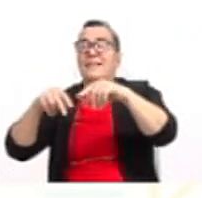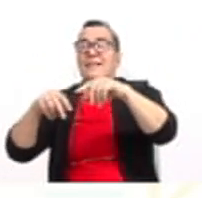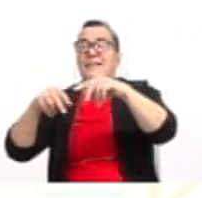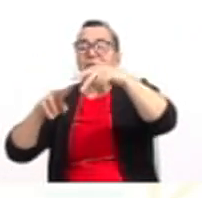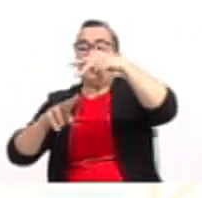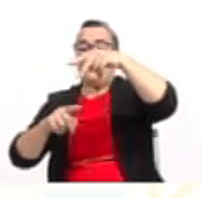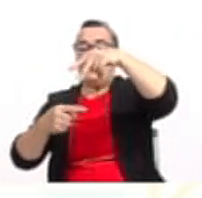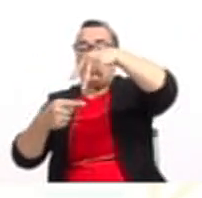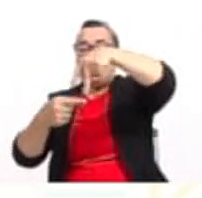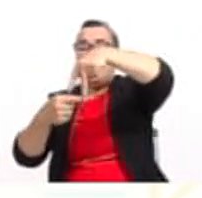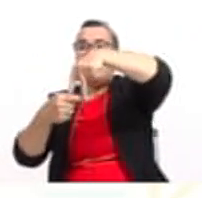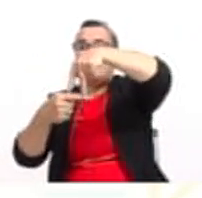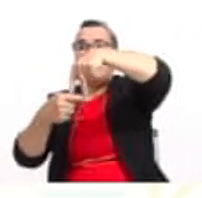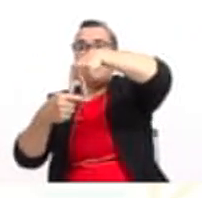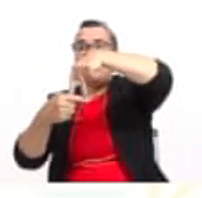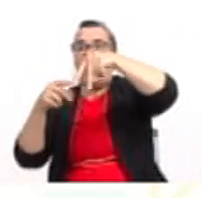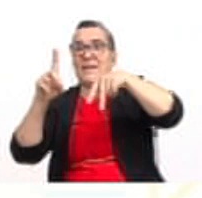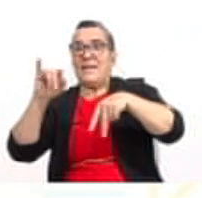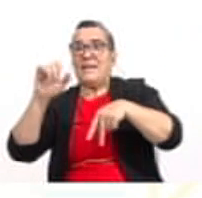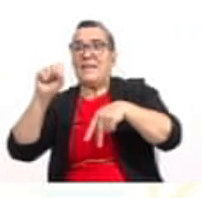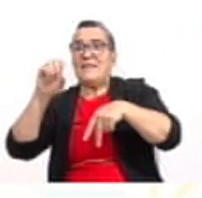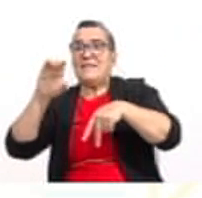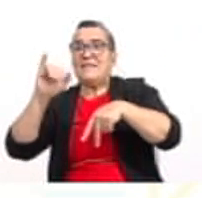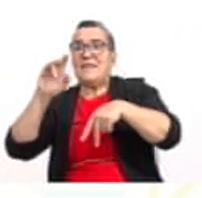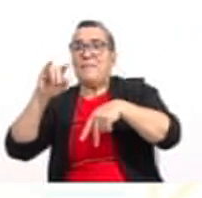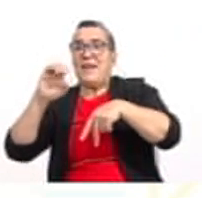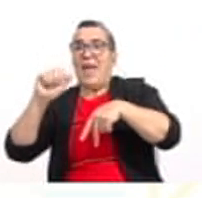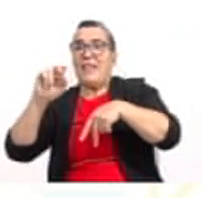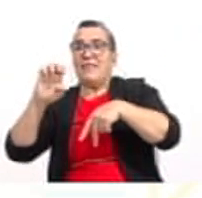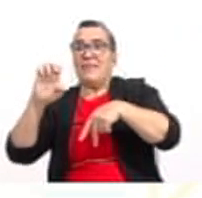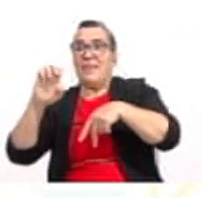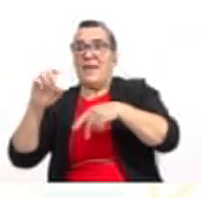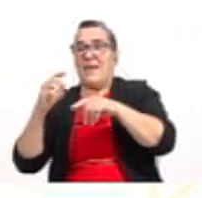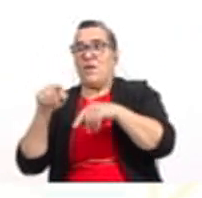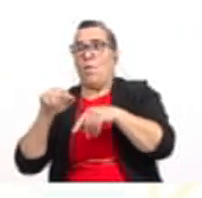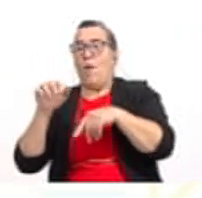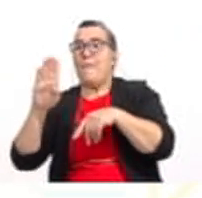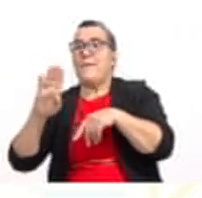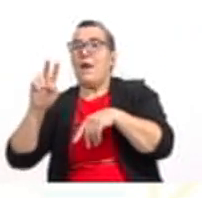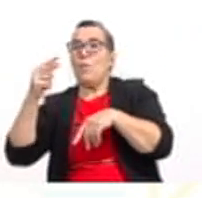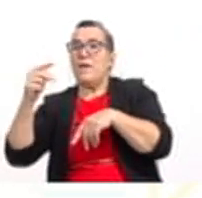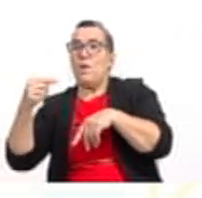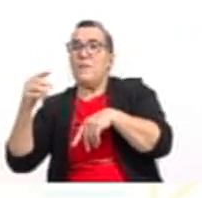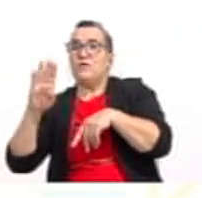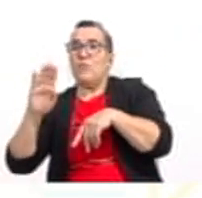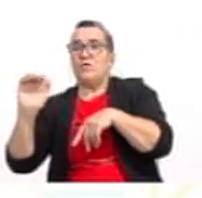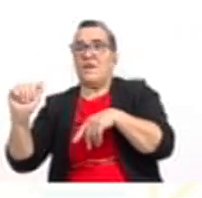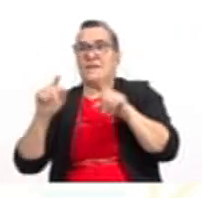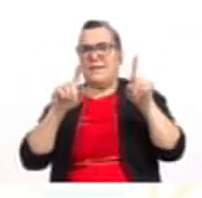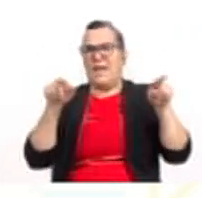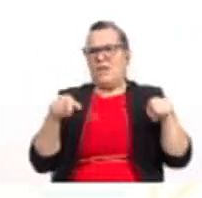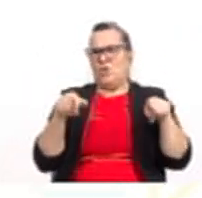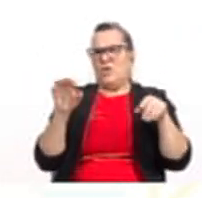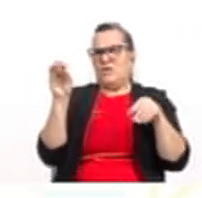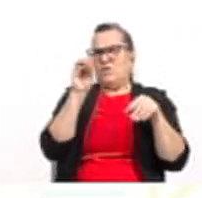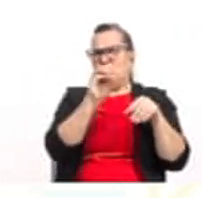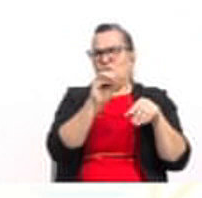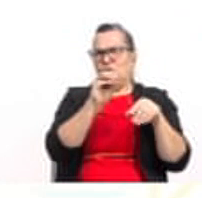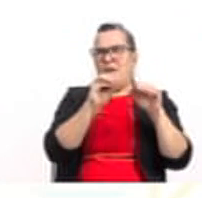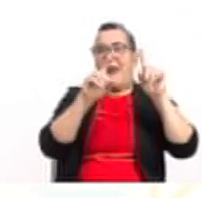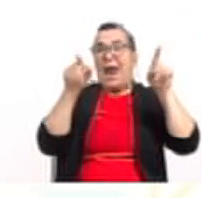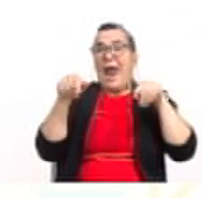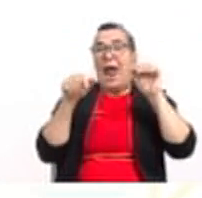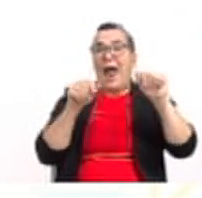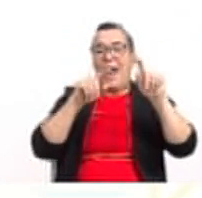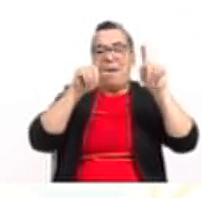menos 4a por c. Si hacemos la sustitución del discriminante, obtenemos que f de x es igual a a por